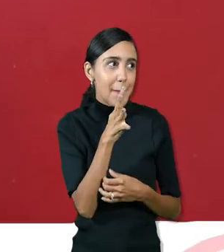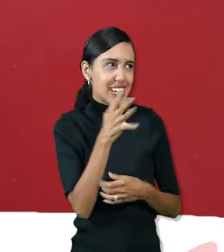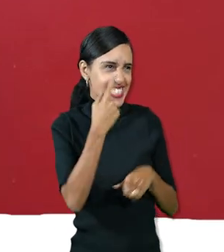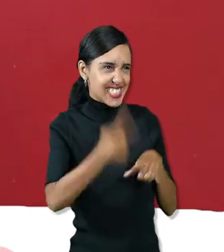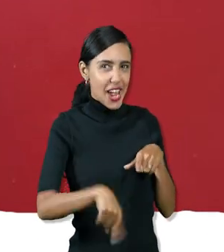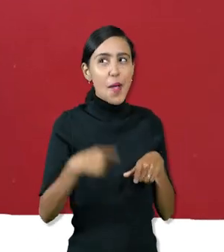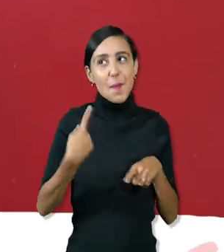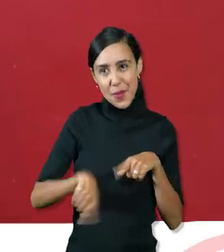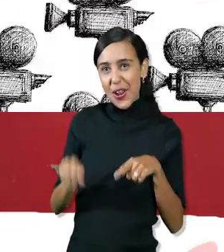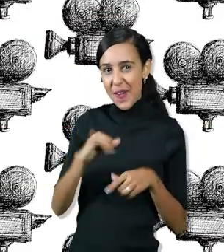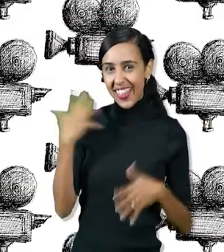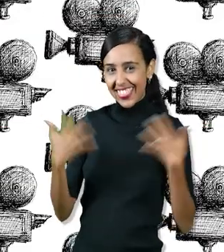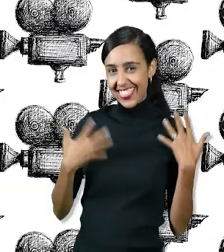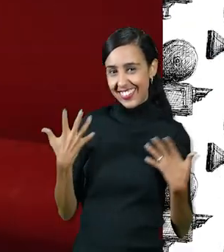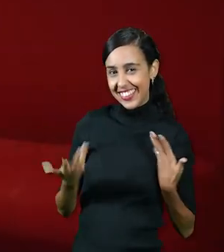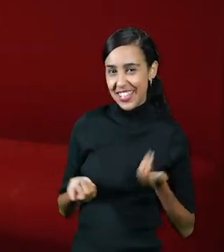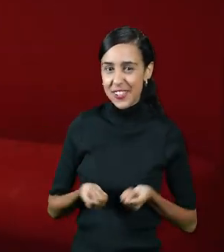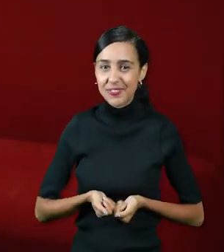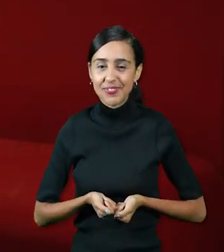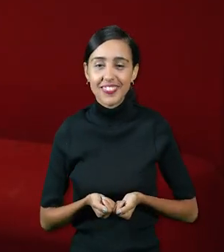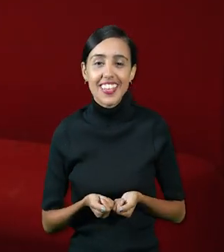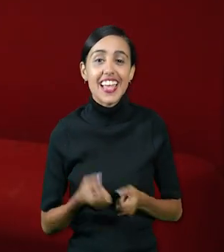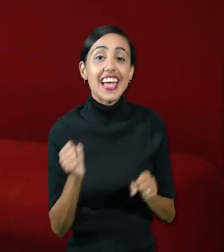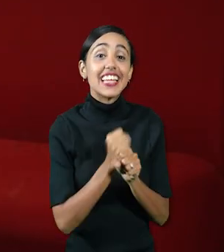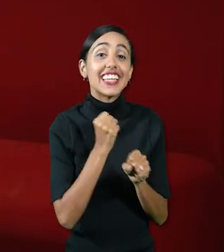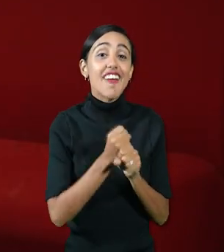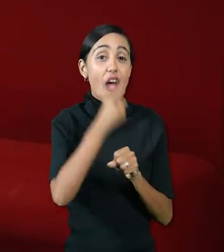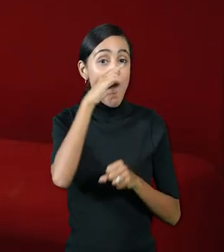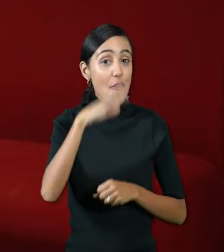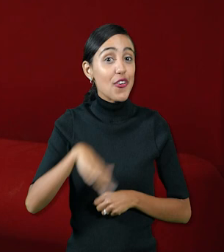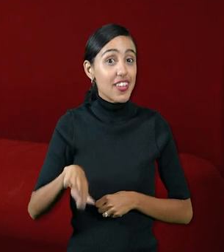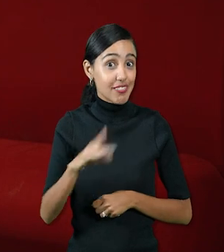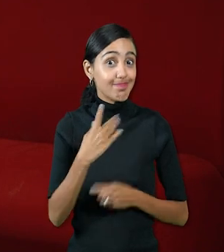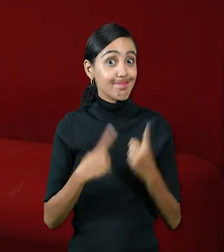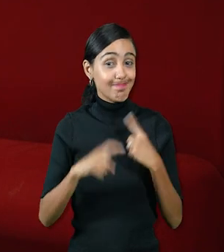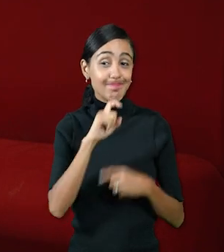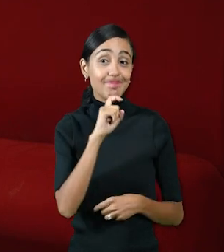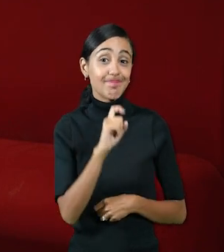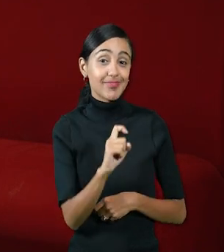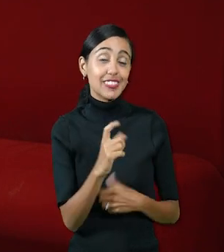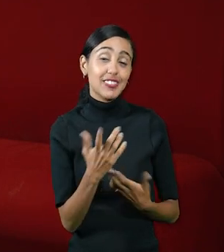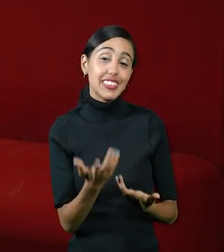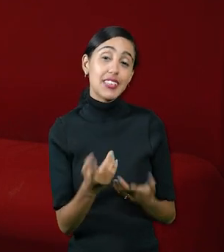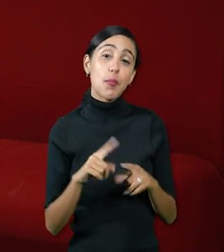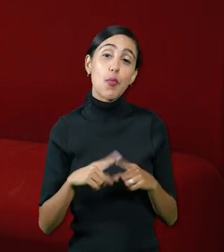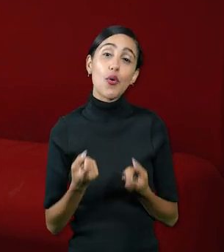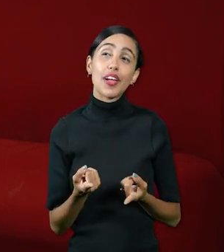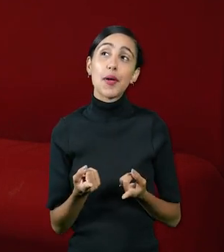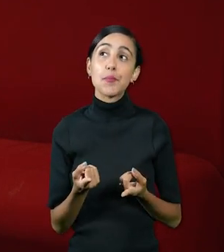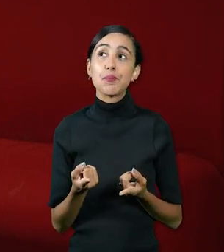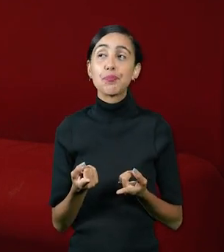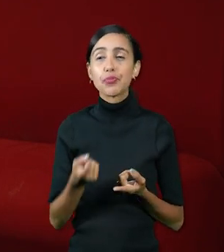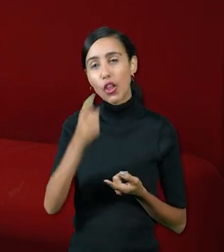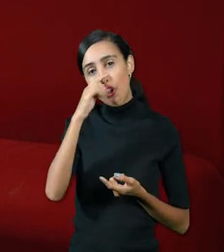a la vez divertido bueno trabajar con niños es algo muy difícil porque claramente los niños